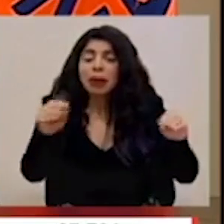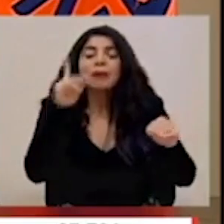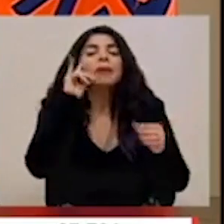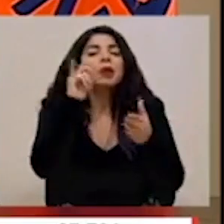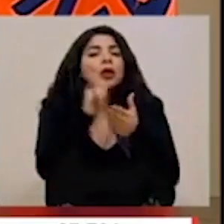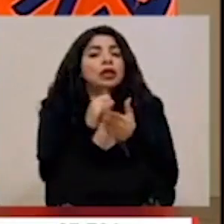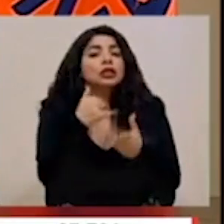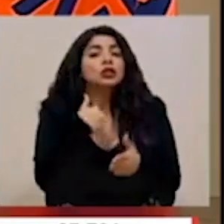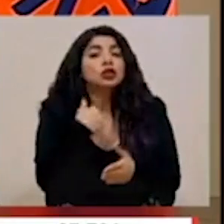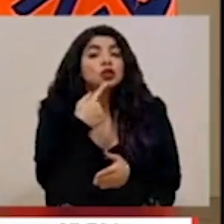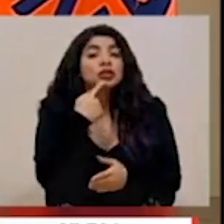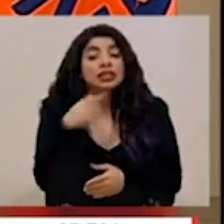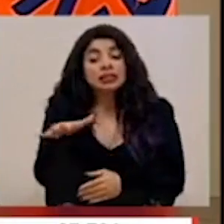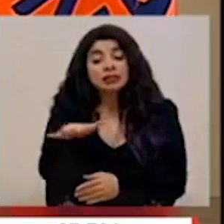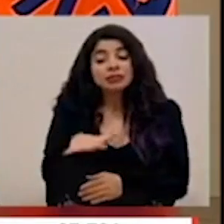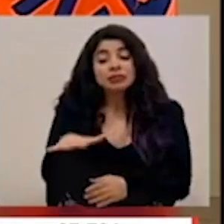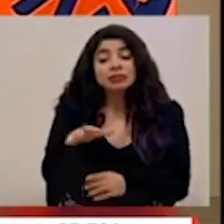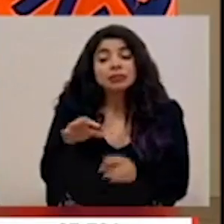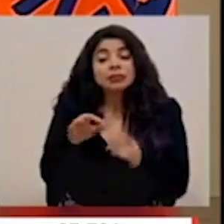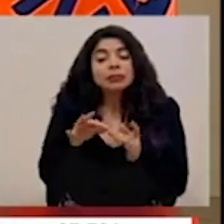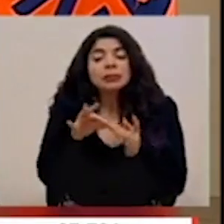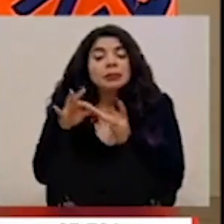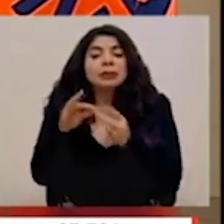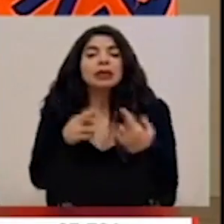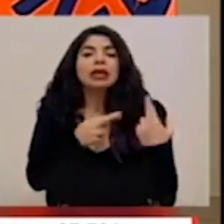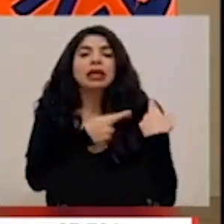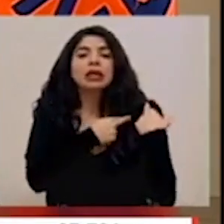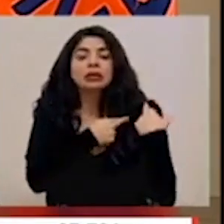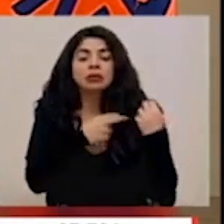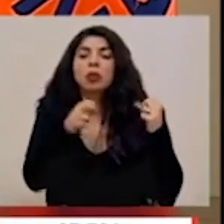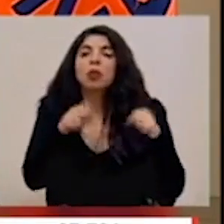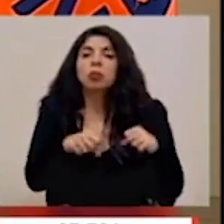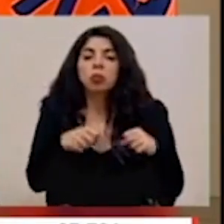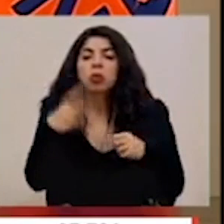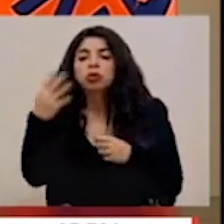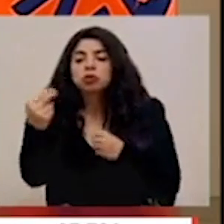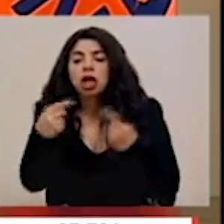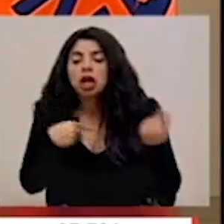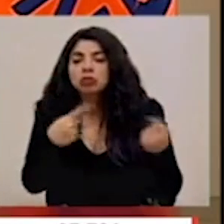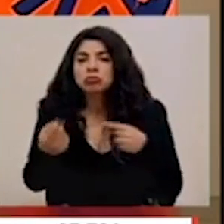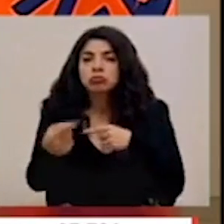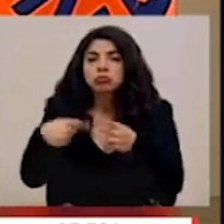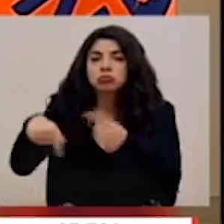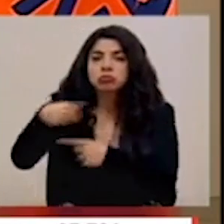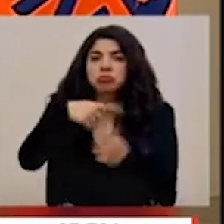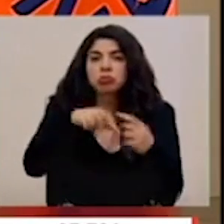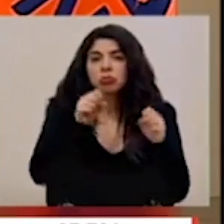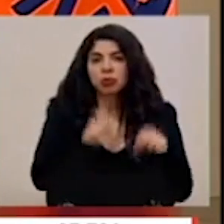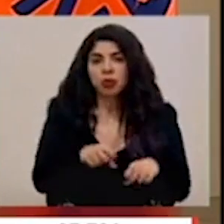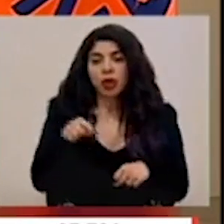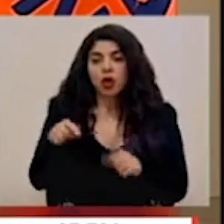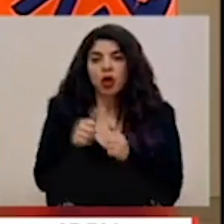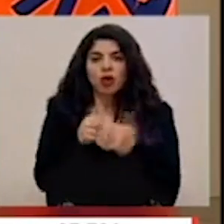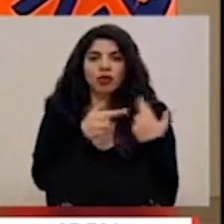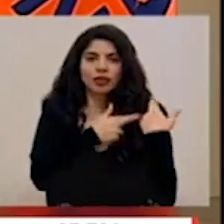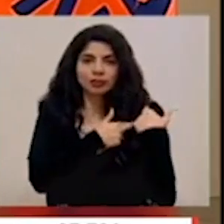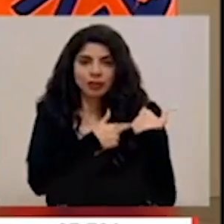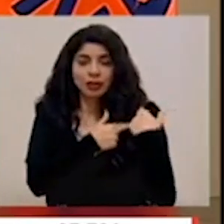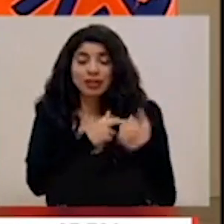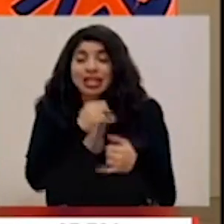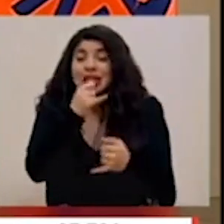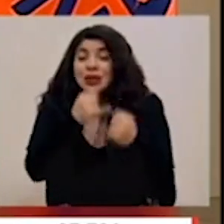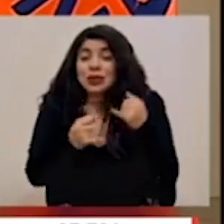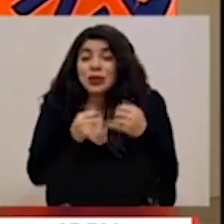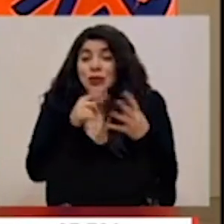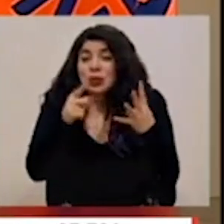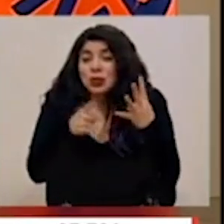estos escenarios de responsabilidad donde podemos movernos. Y el último escenario, que es un escenario